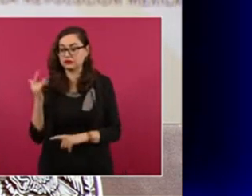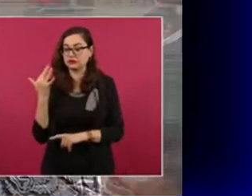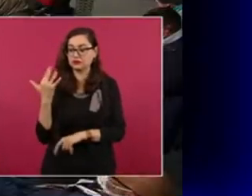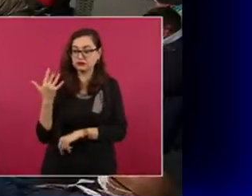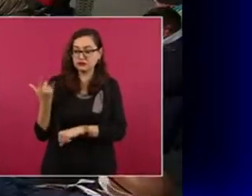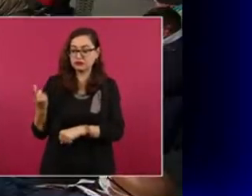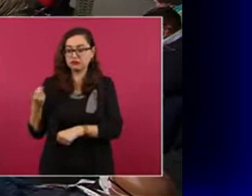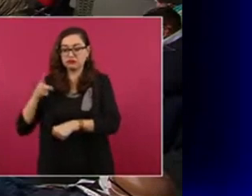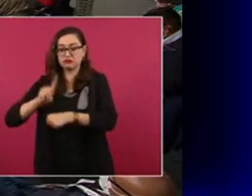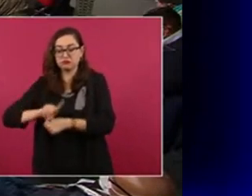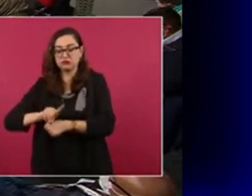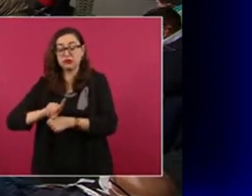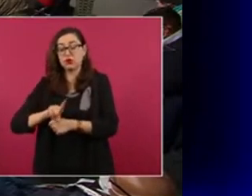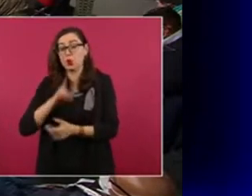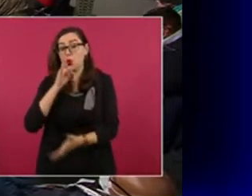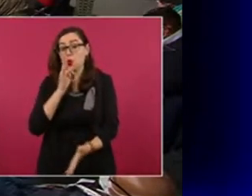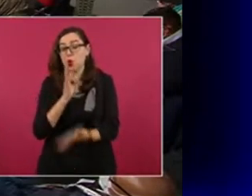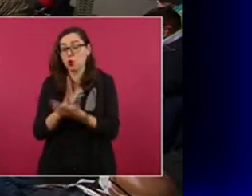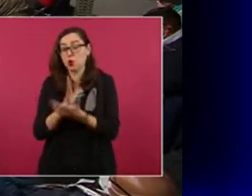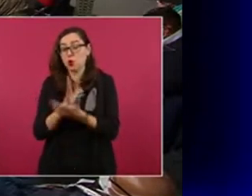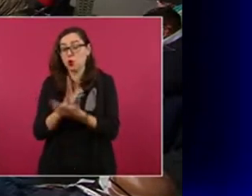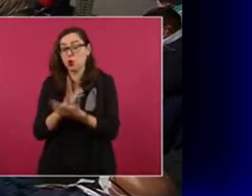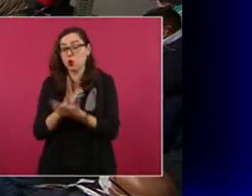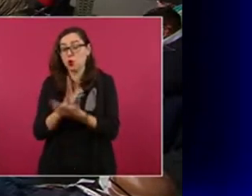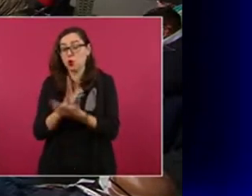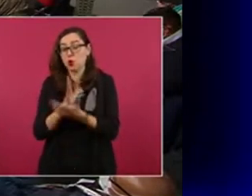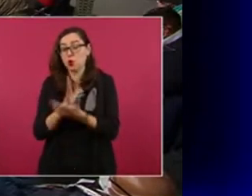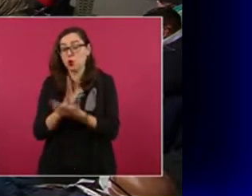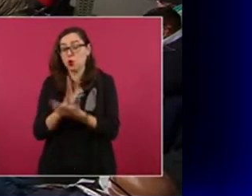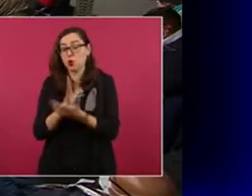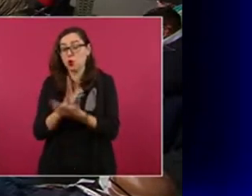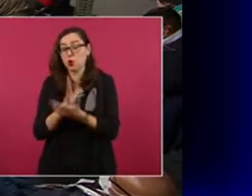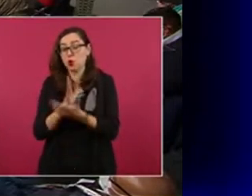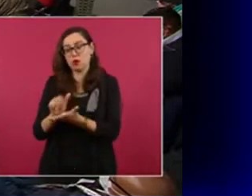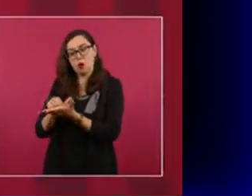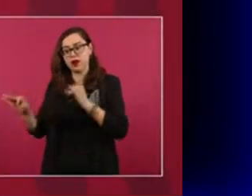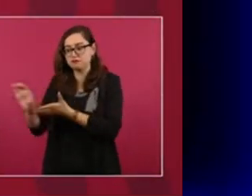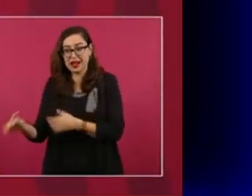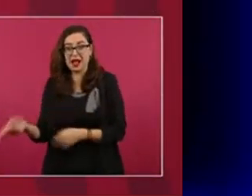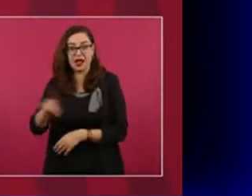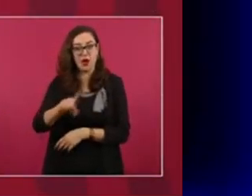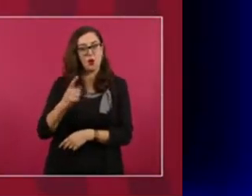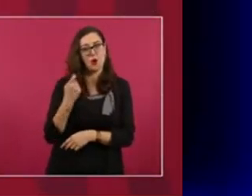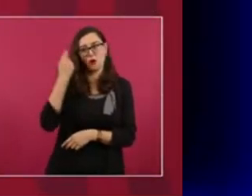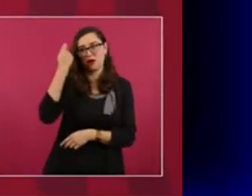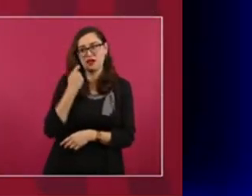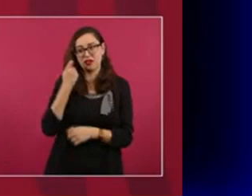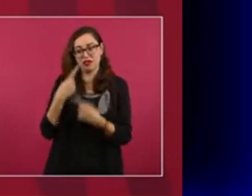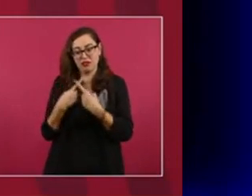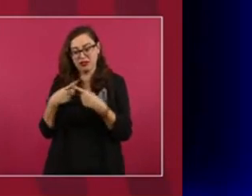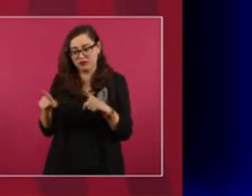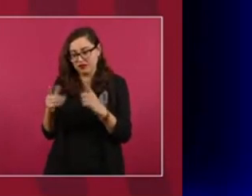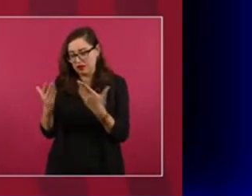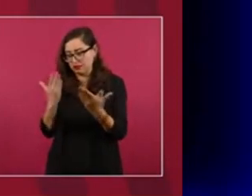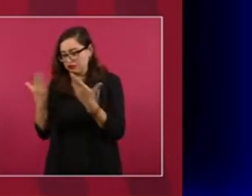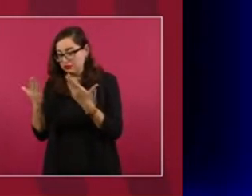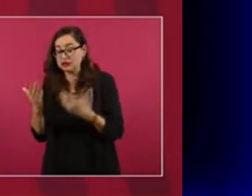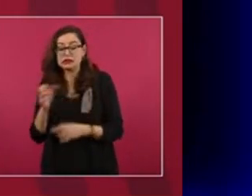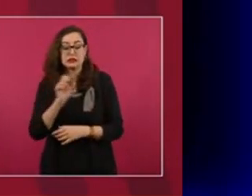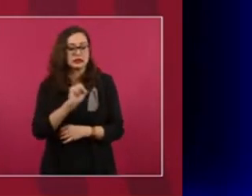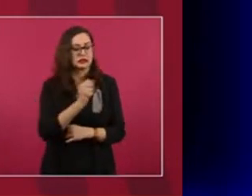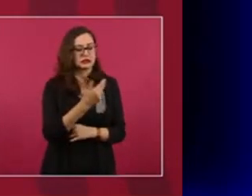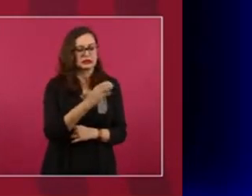Entonces, eso es lo que se revisó y Hacienda tendrá su punto de vista, porque